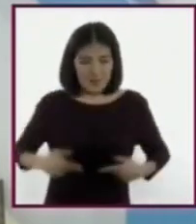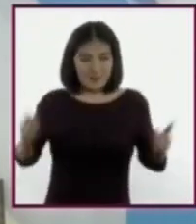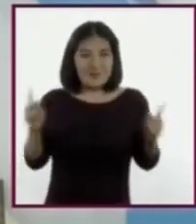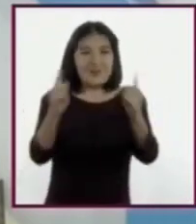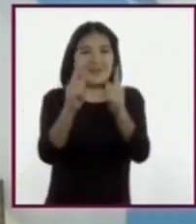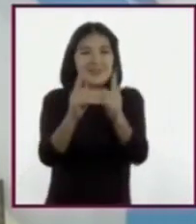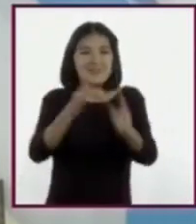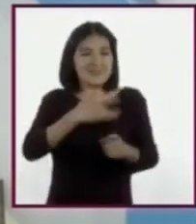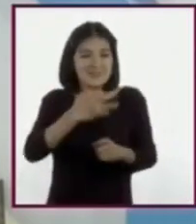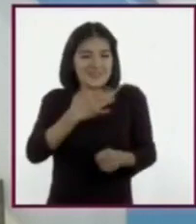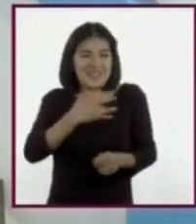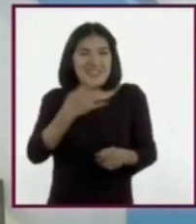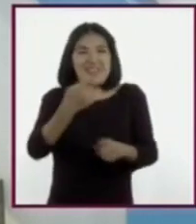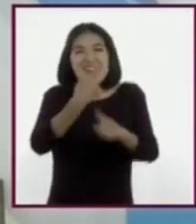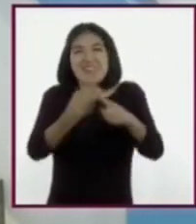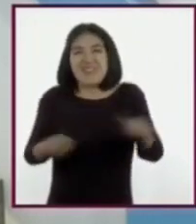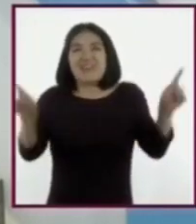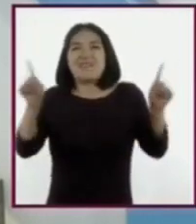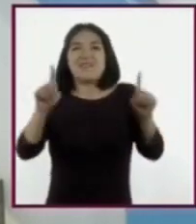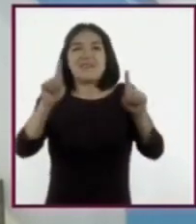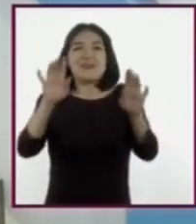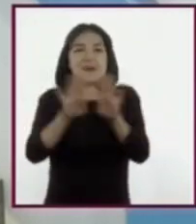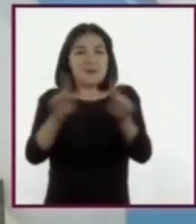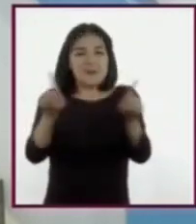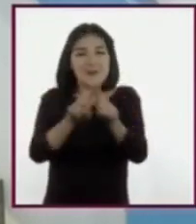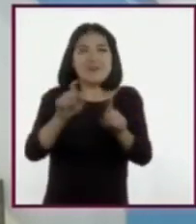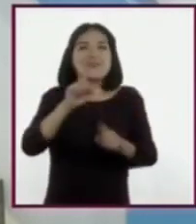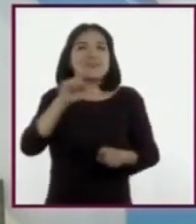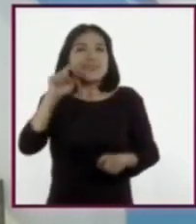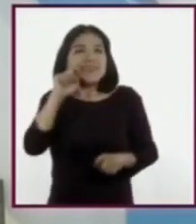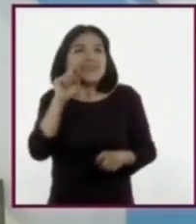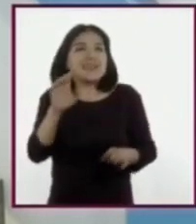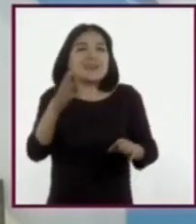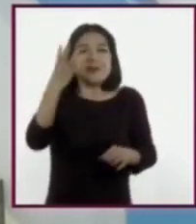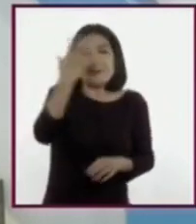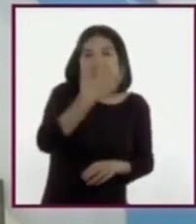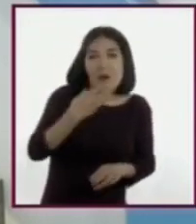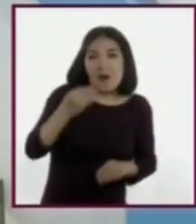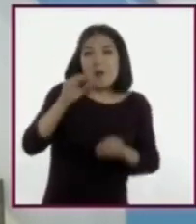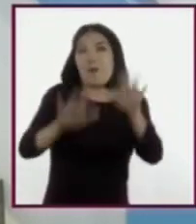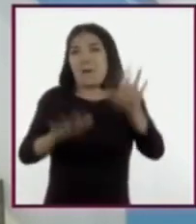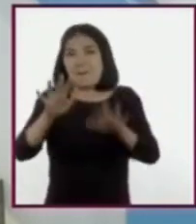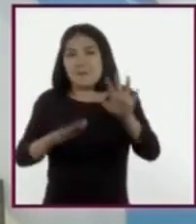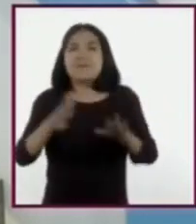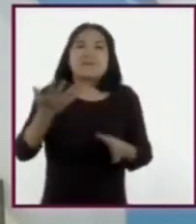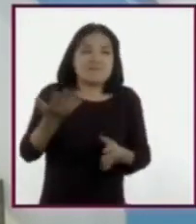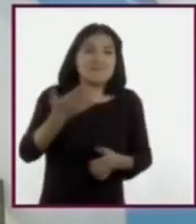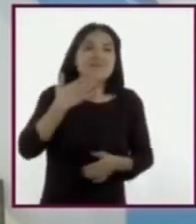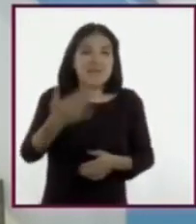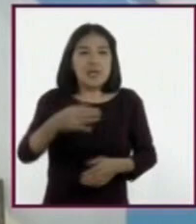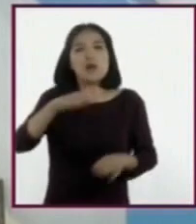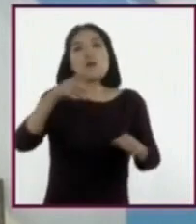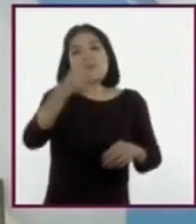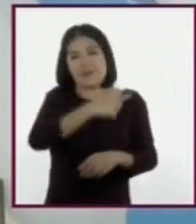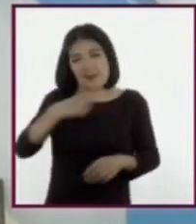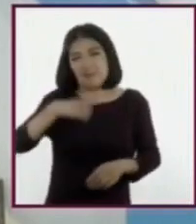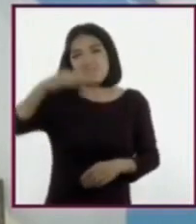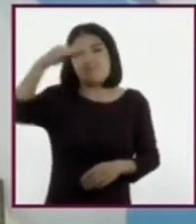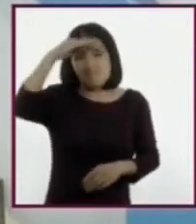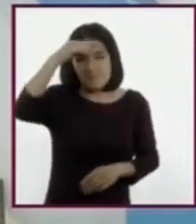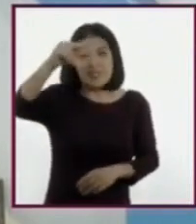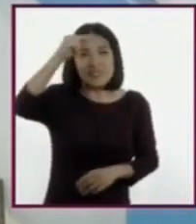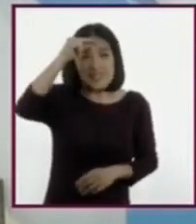vive de diferente manera a lo largo de la vida y que es posible ejercerla de forma inteligente, libre y voluntaria.